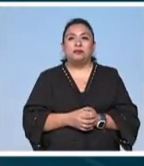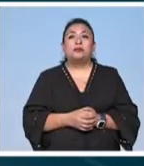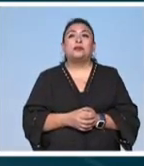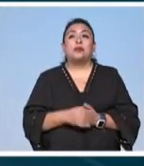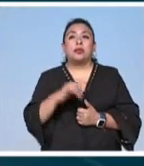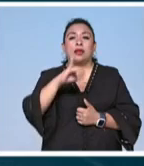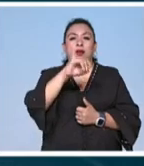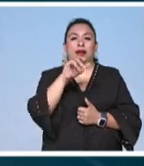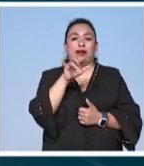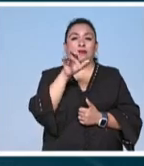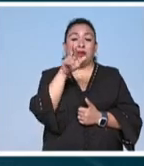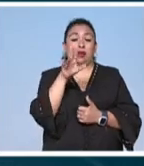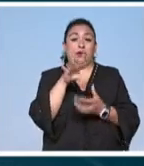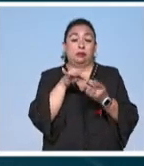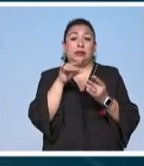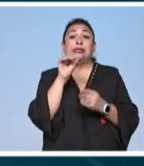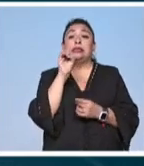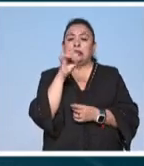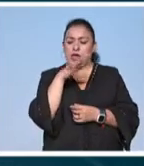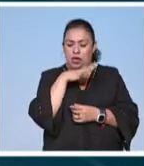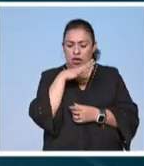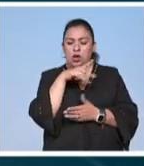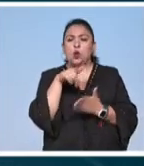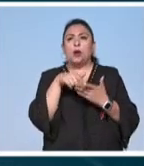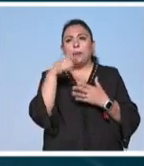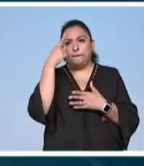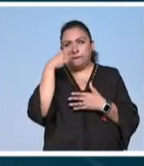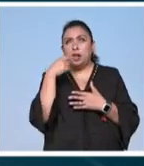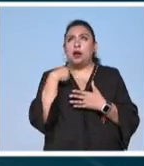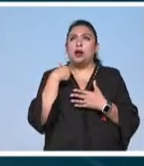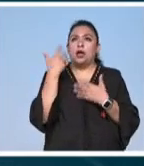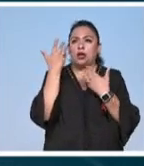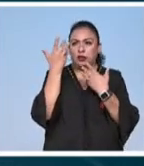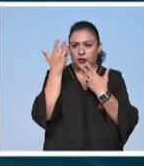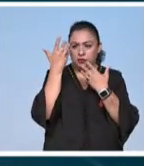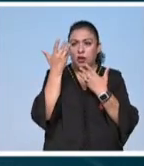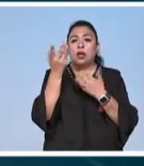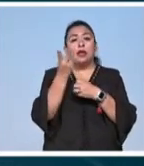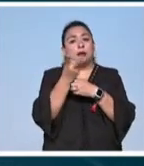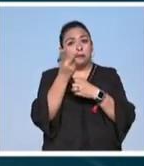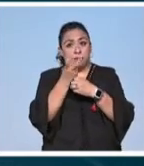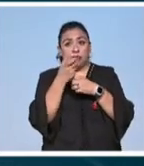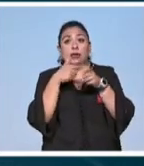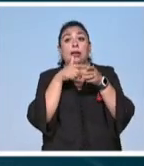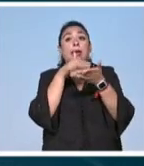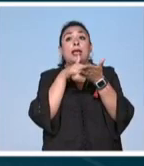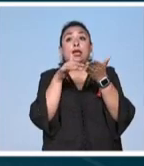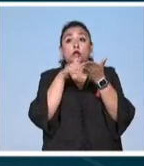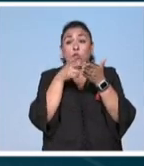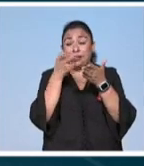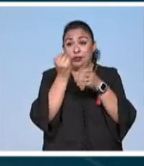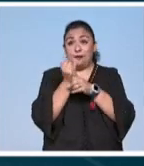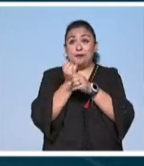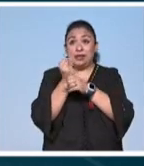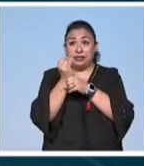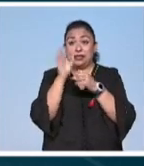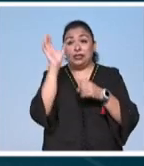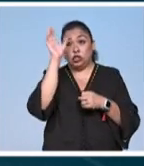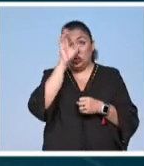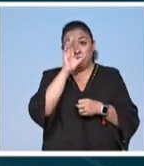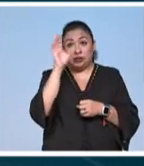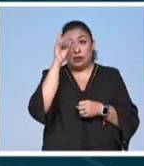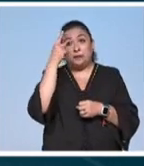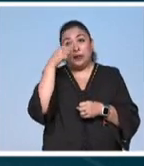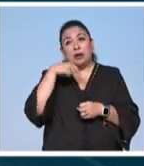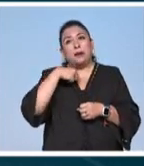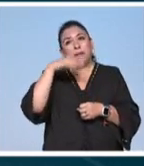javier cruzmena asegura que si existe un lugar para la esperanza y nos invita a continuar con la lectura de este tipo de investigaciones científicas